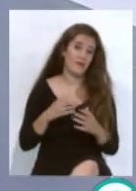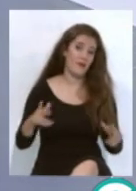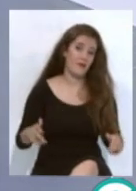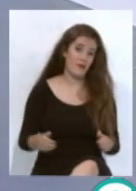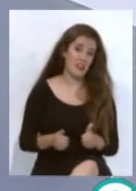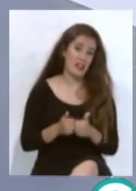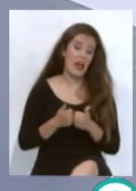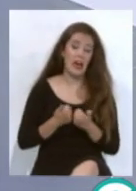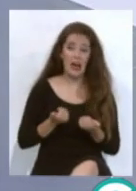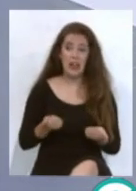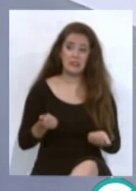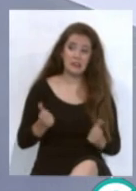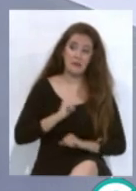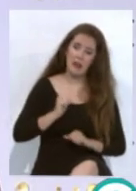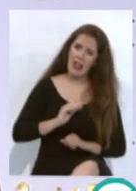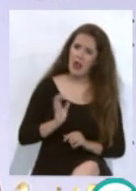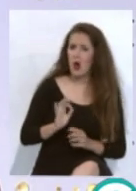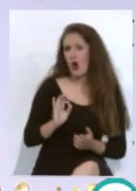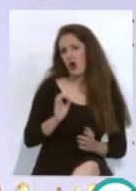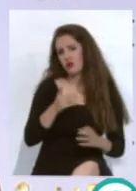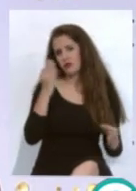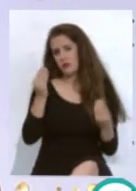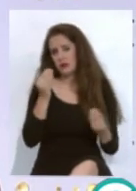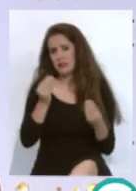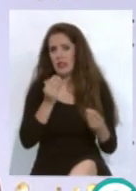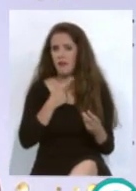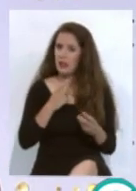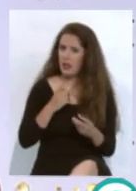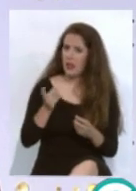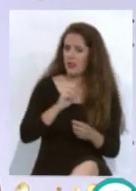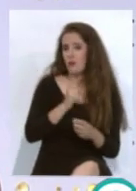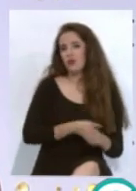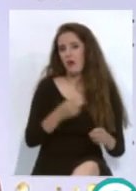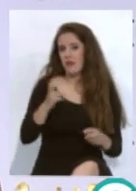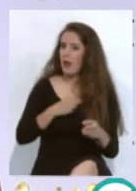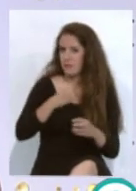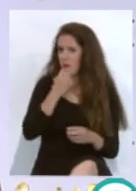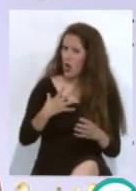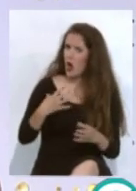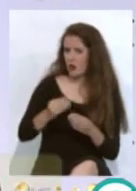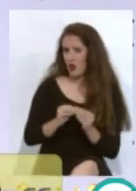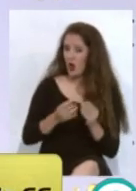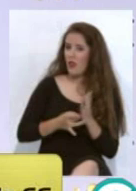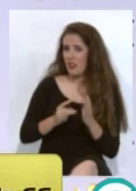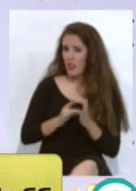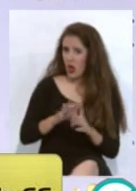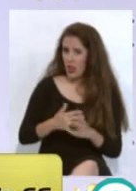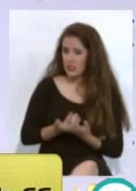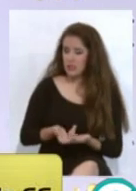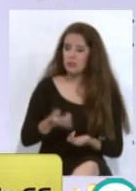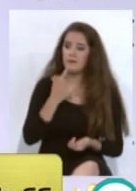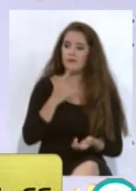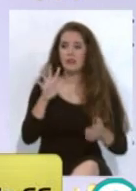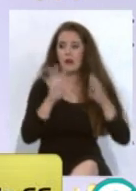esperado o pensabas que el Deportivo llegaba en mejores condiciones? Hombre, todo a priori parecía que era el Deportivo que había